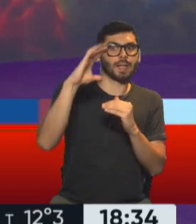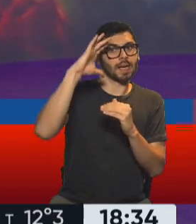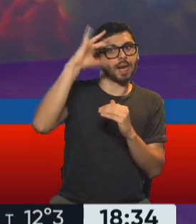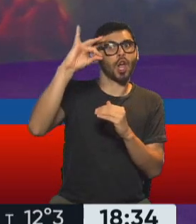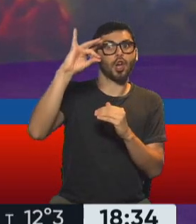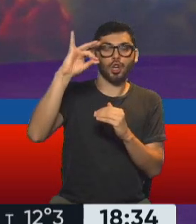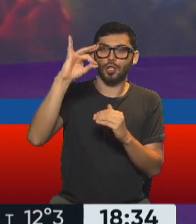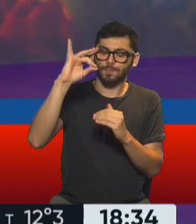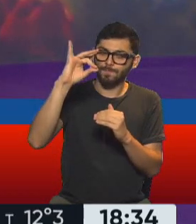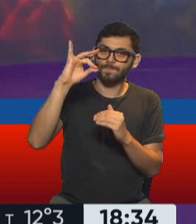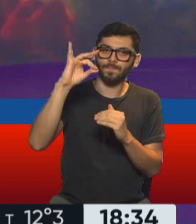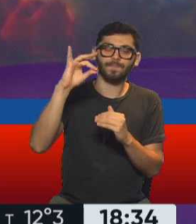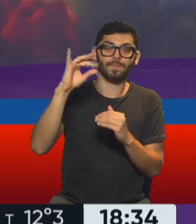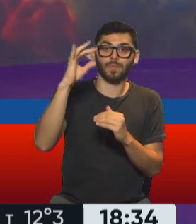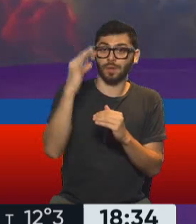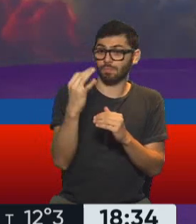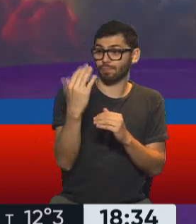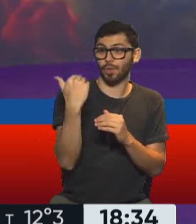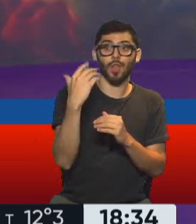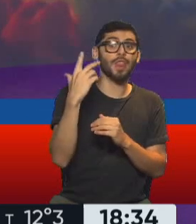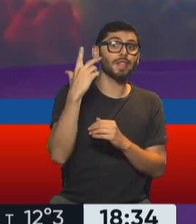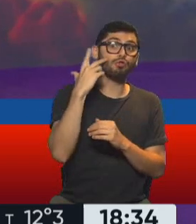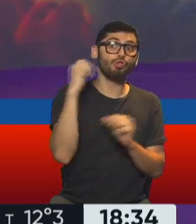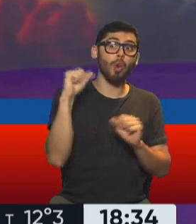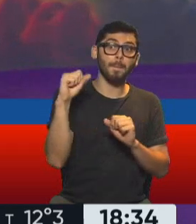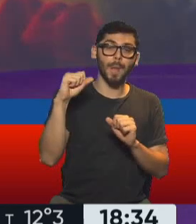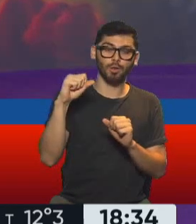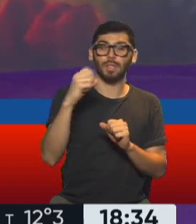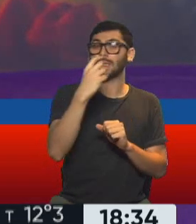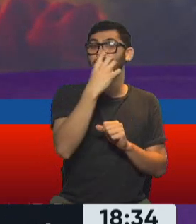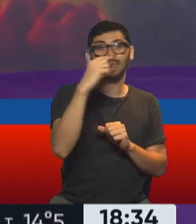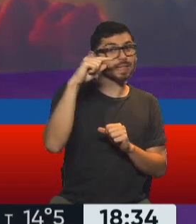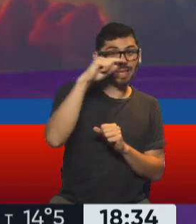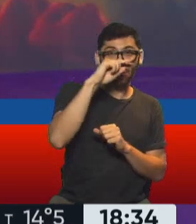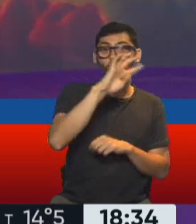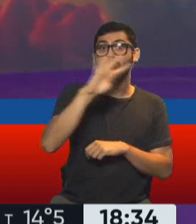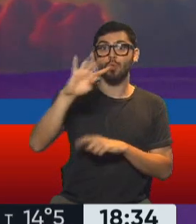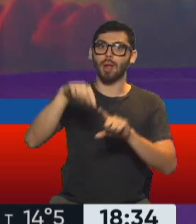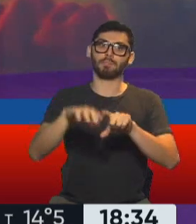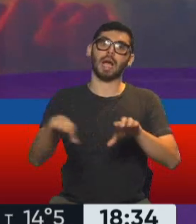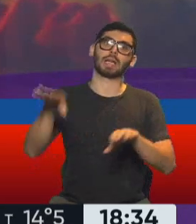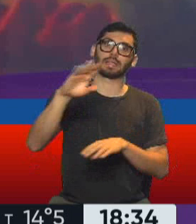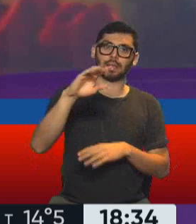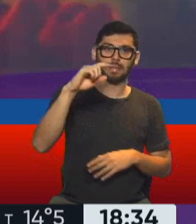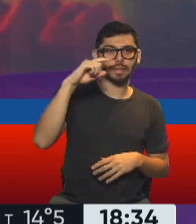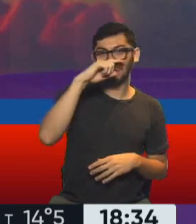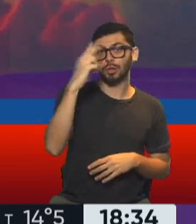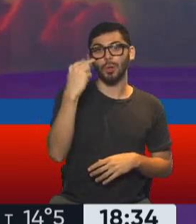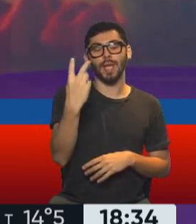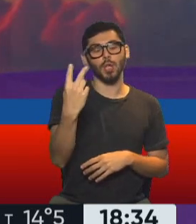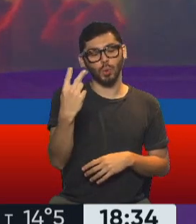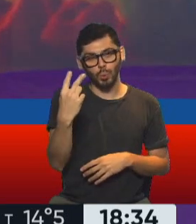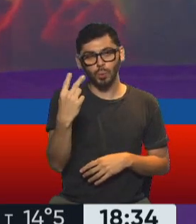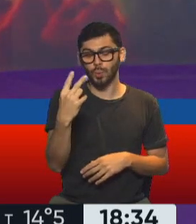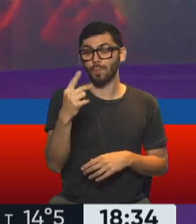que incluso pasó, el registrado el 18 de mayo, que eran de 744 fallecidos. Hablábamos de este número, entonces,